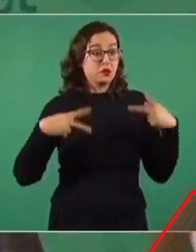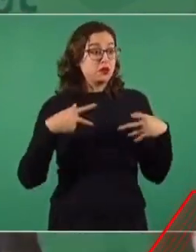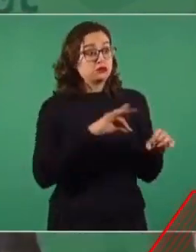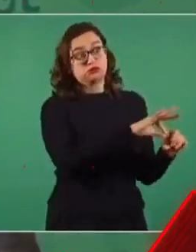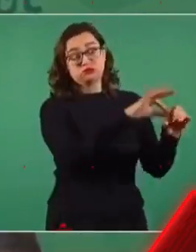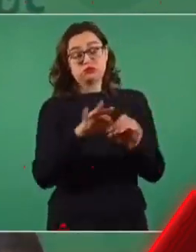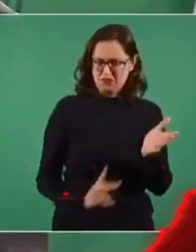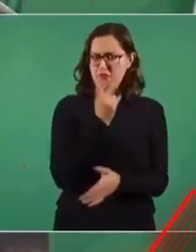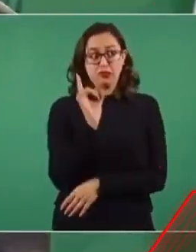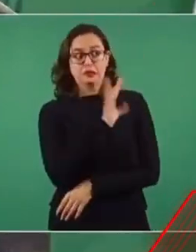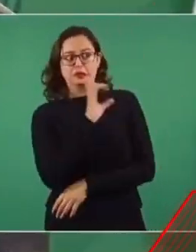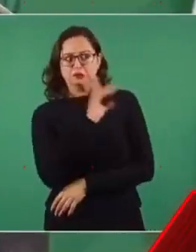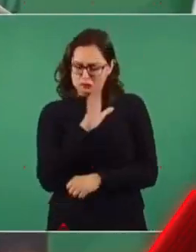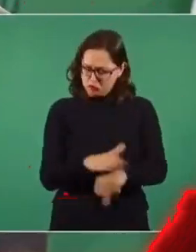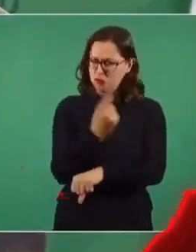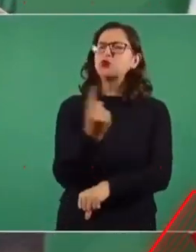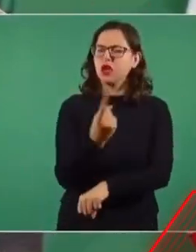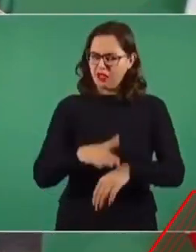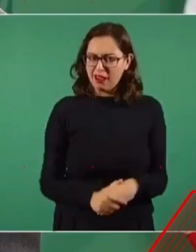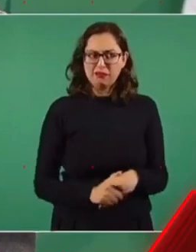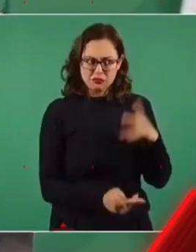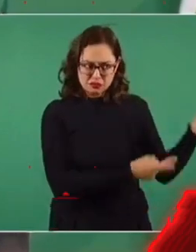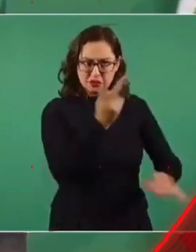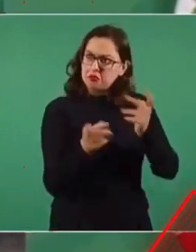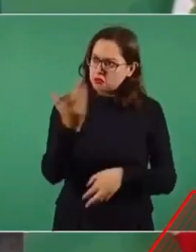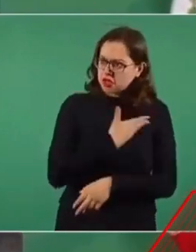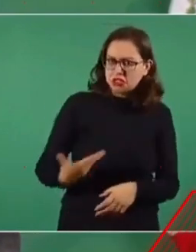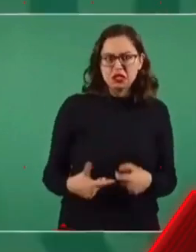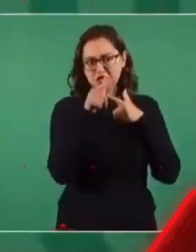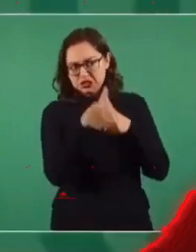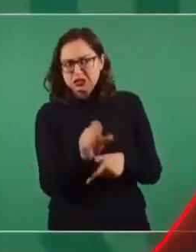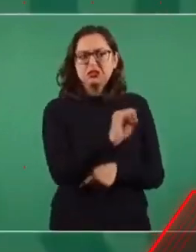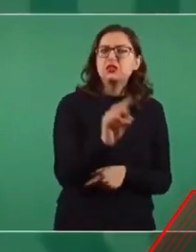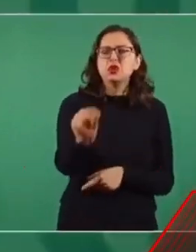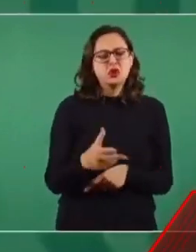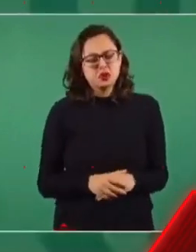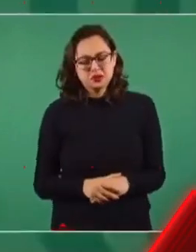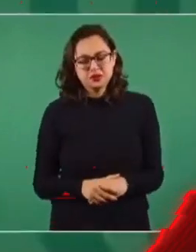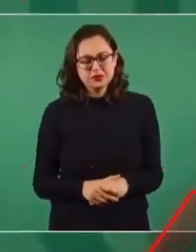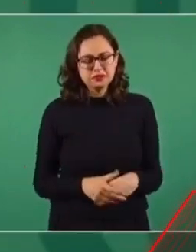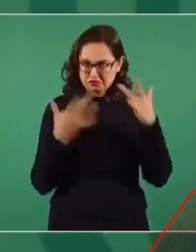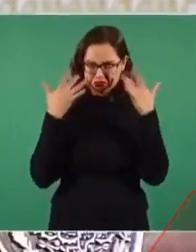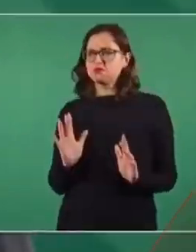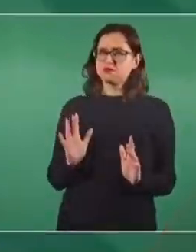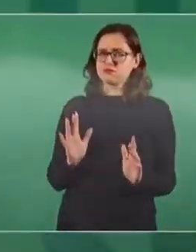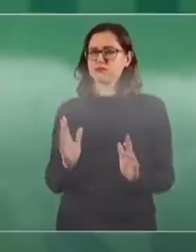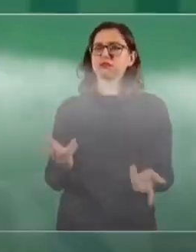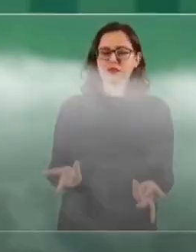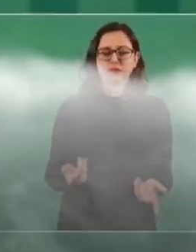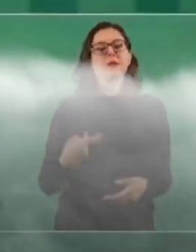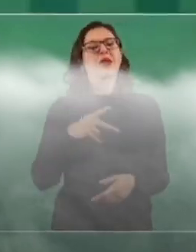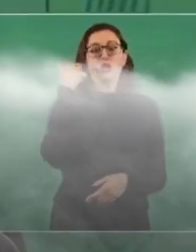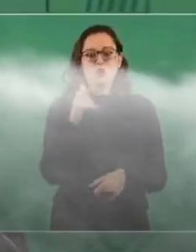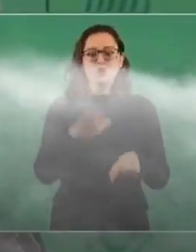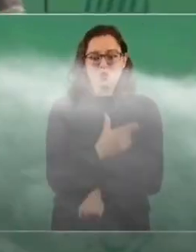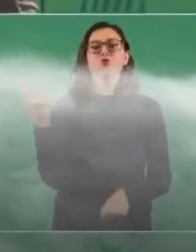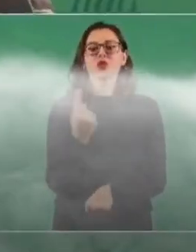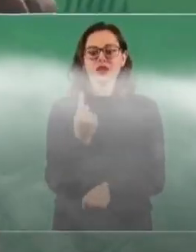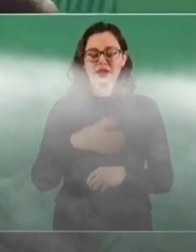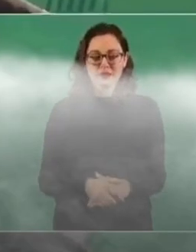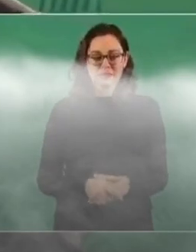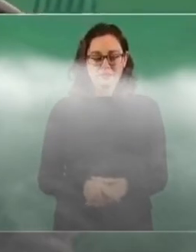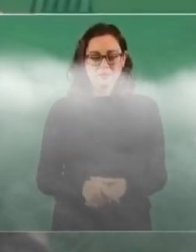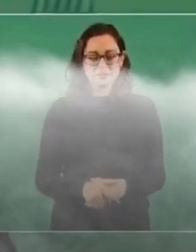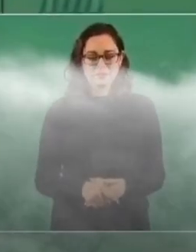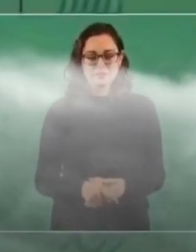seis años. ¿Qué no se le pregunta el pueblo? ¿Quieres que continúe el presidente? ¿Por qué se vaya? ¿Por qué no quieren en el fondo? Porque, ah,